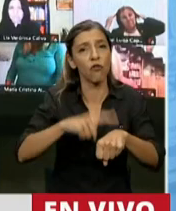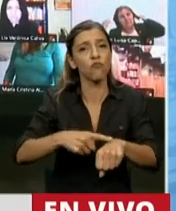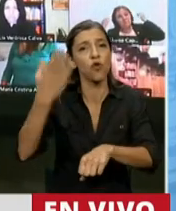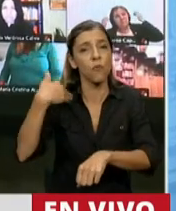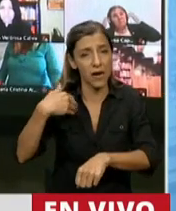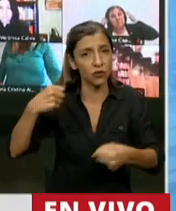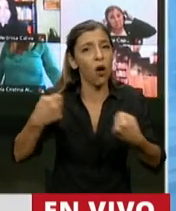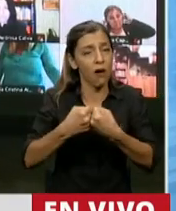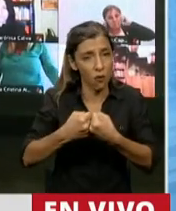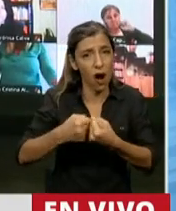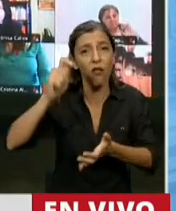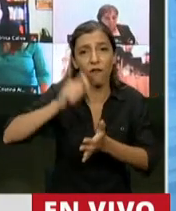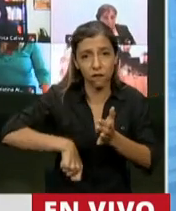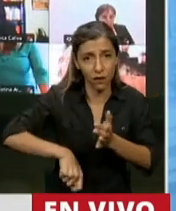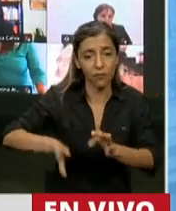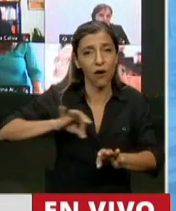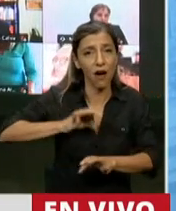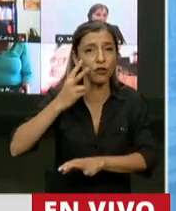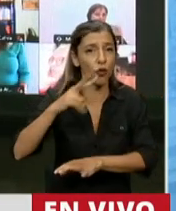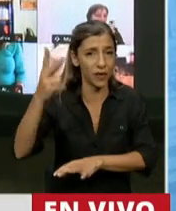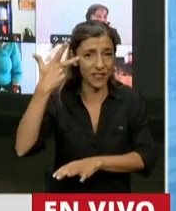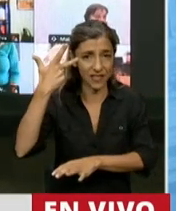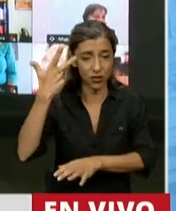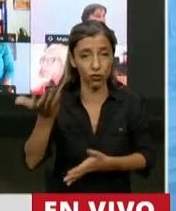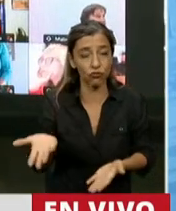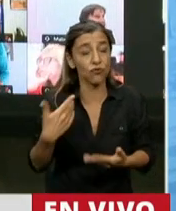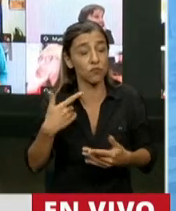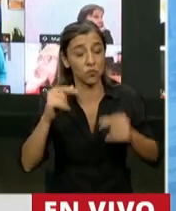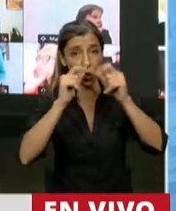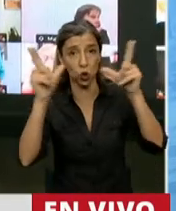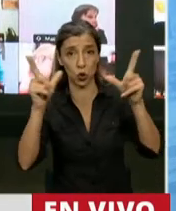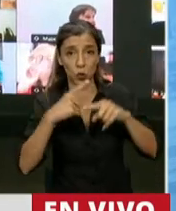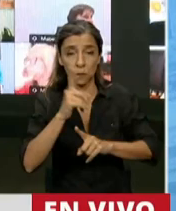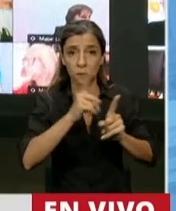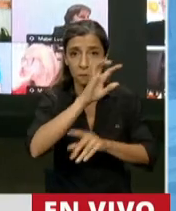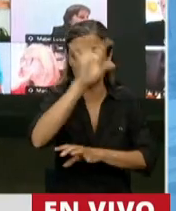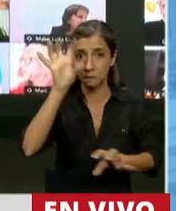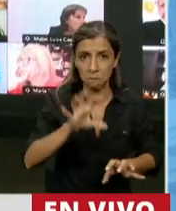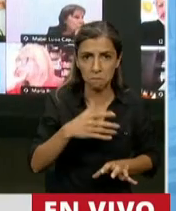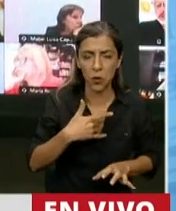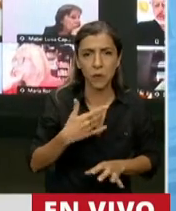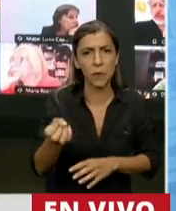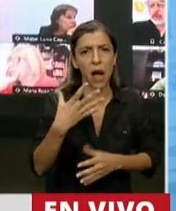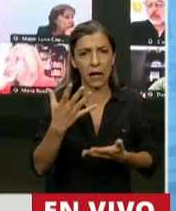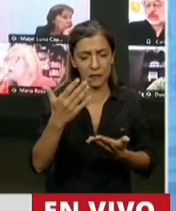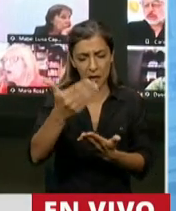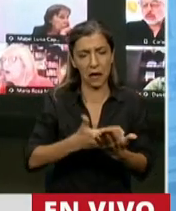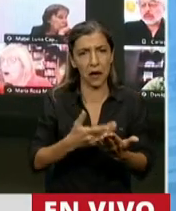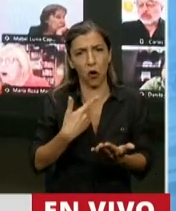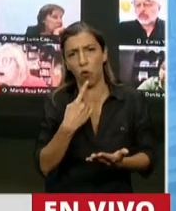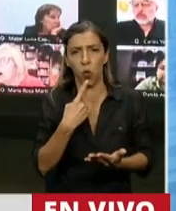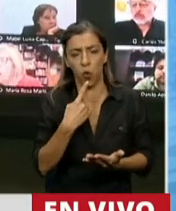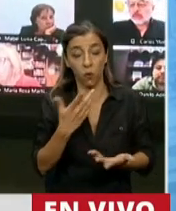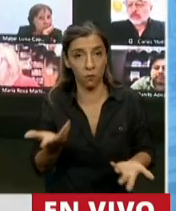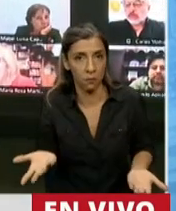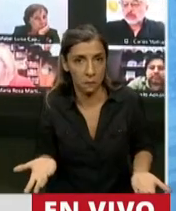2018. Por eso me sorprendió algún comunicado de algunas provincias argentinas cuestionando esto.